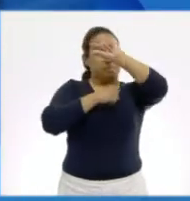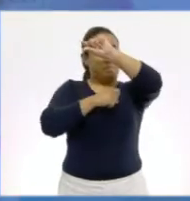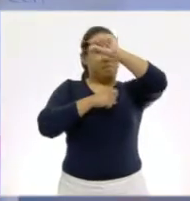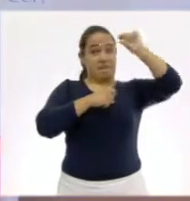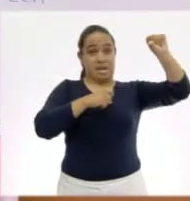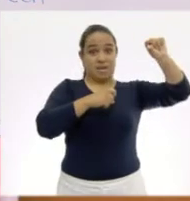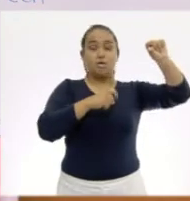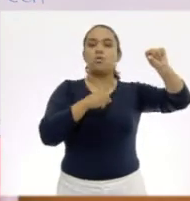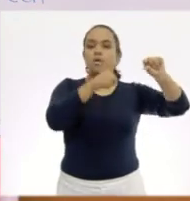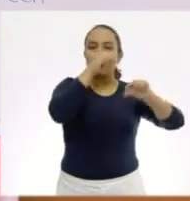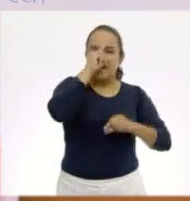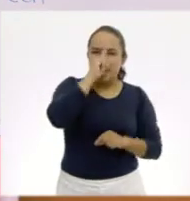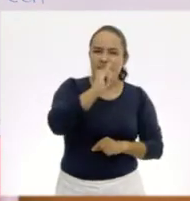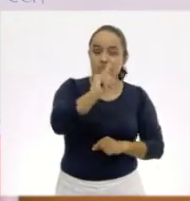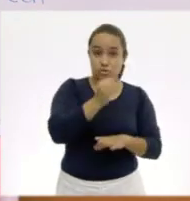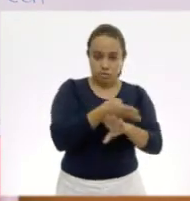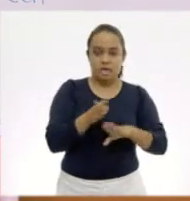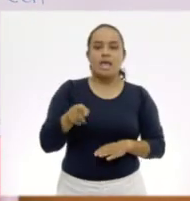que era el rinoceronte blanco.